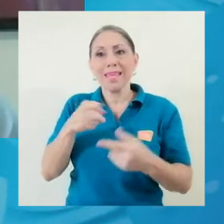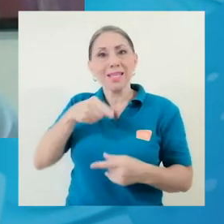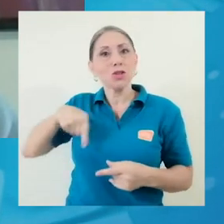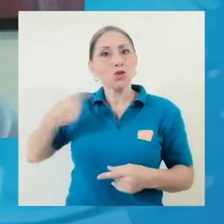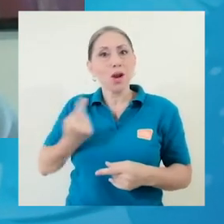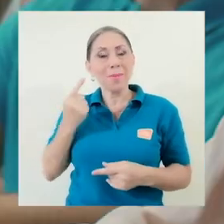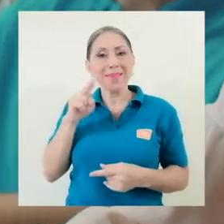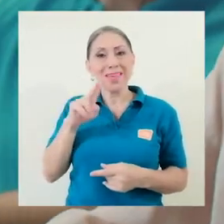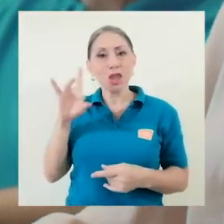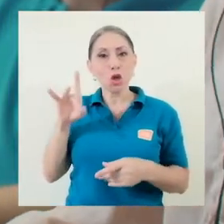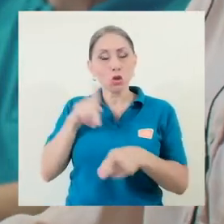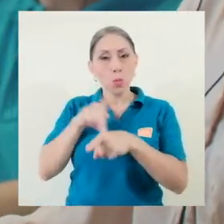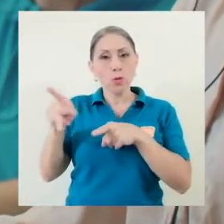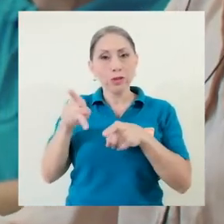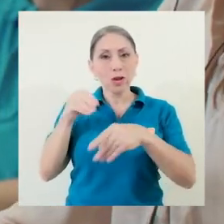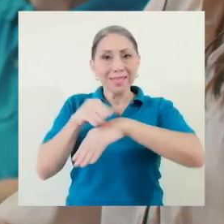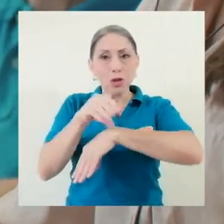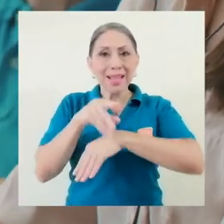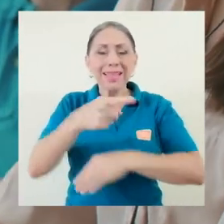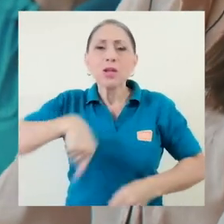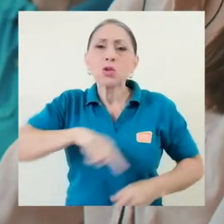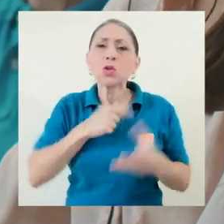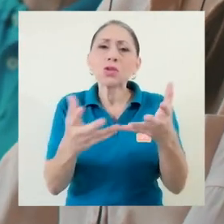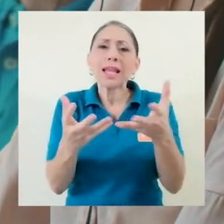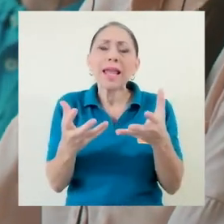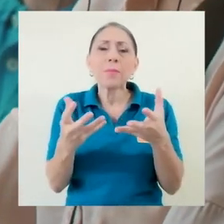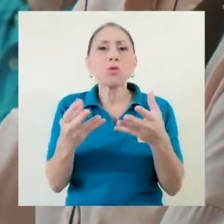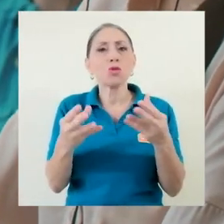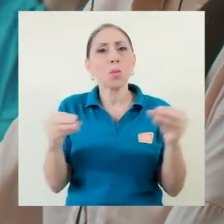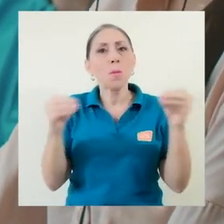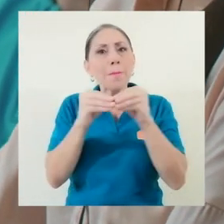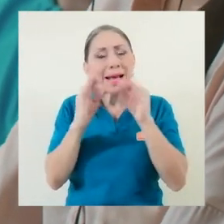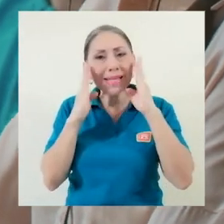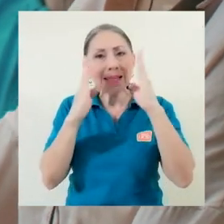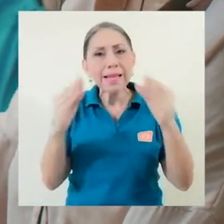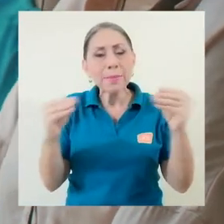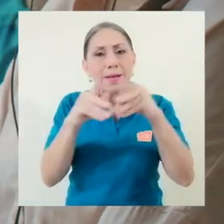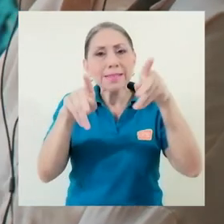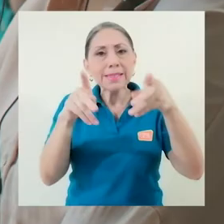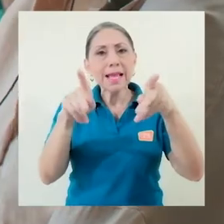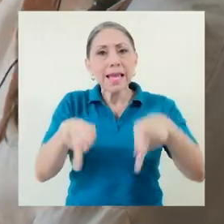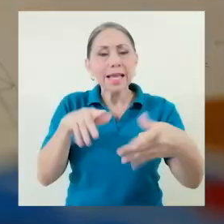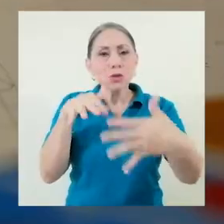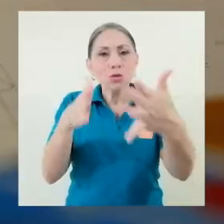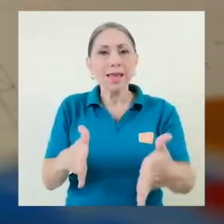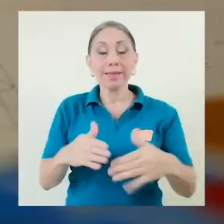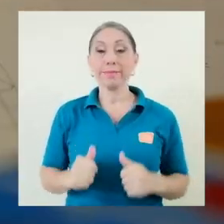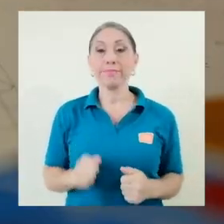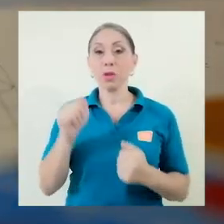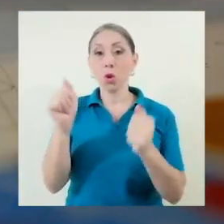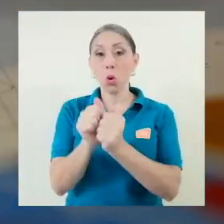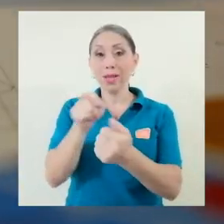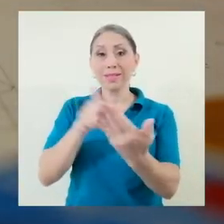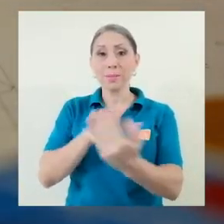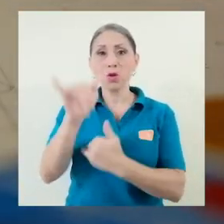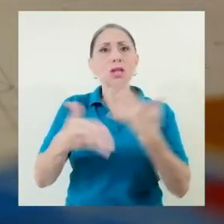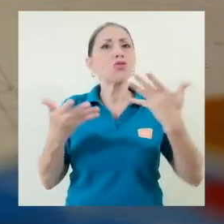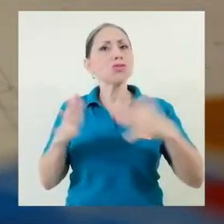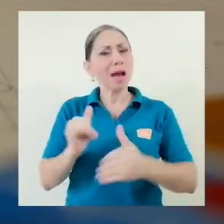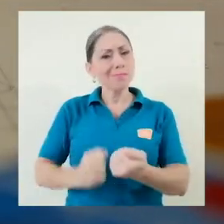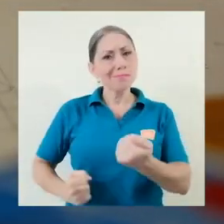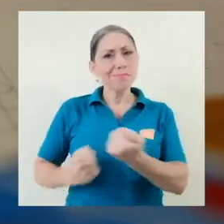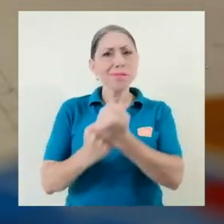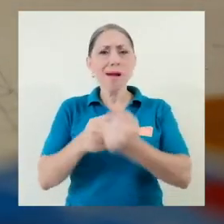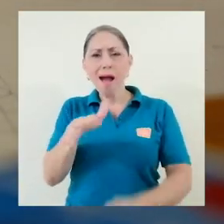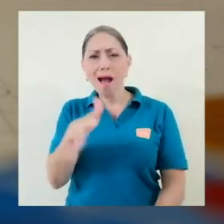que estamos tratando de abarcar a la mayor cantidad de estudiantes. Con el proyecto ya se ha apoyado a 100